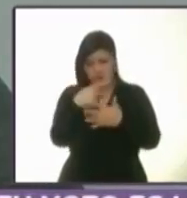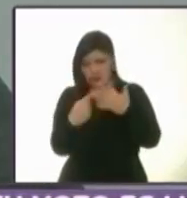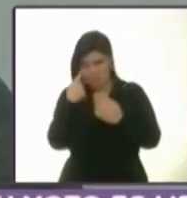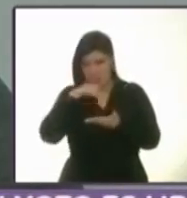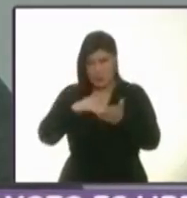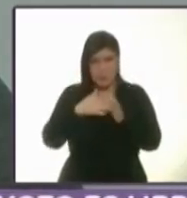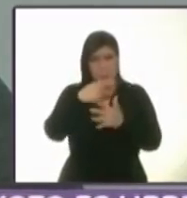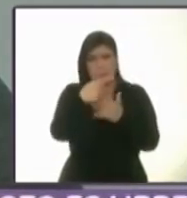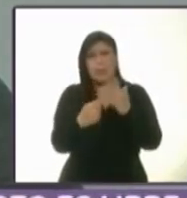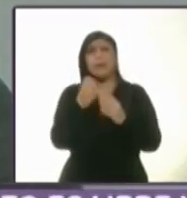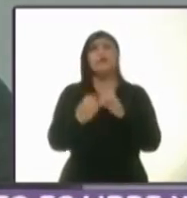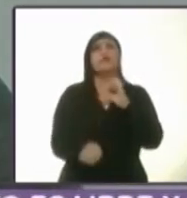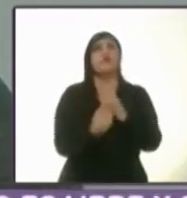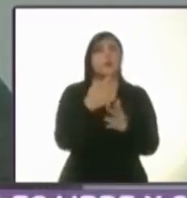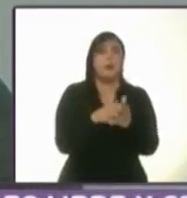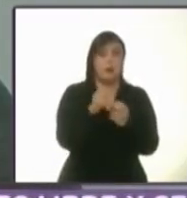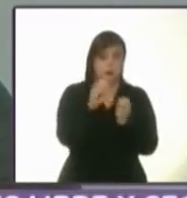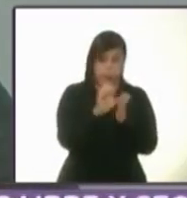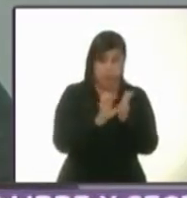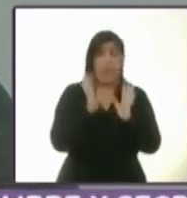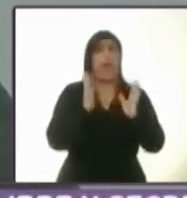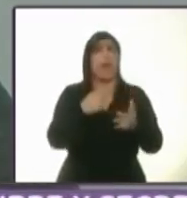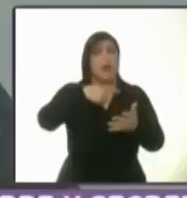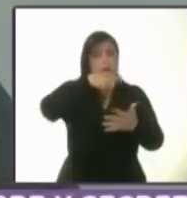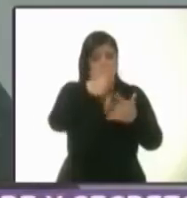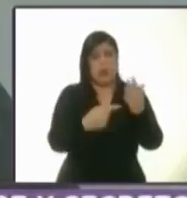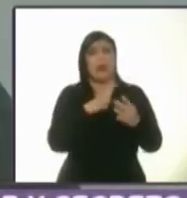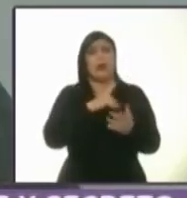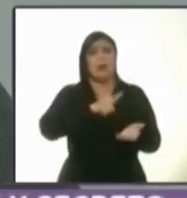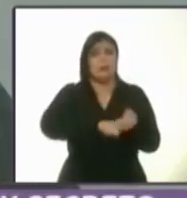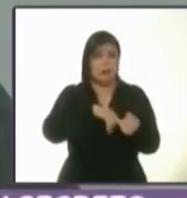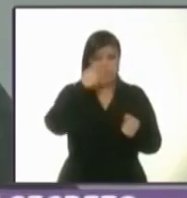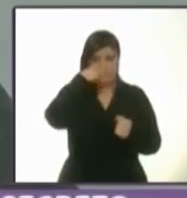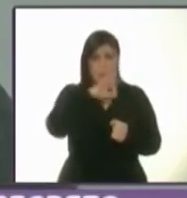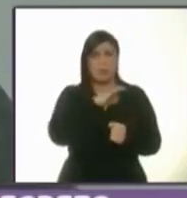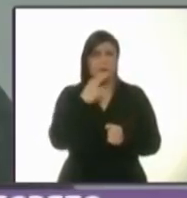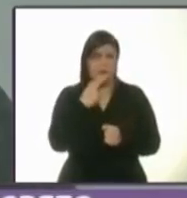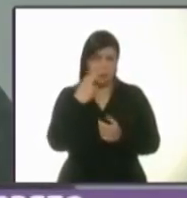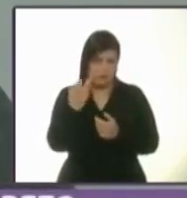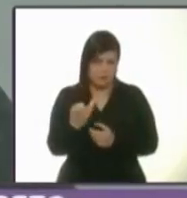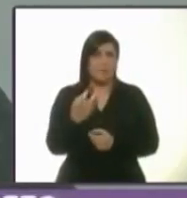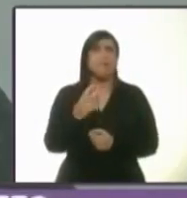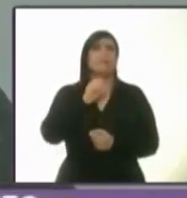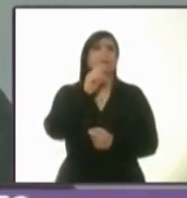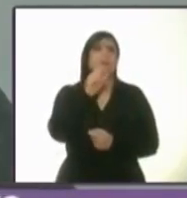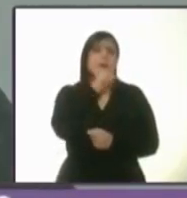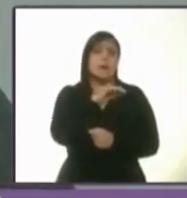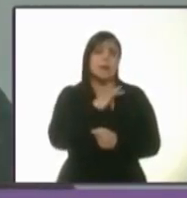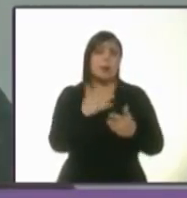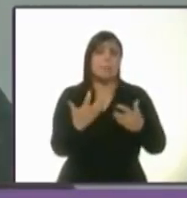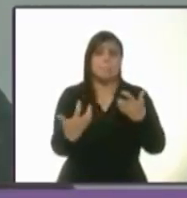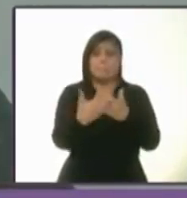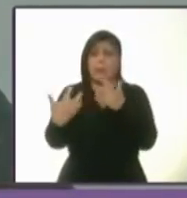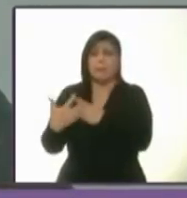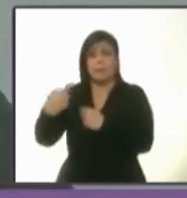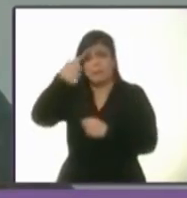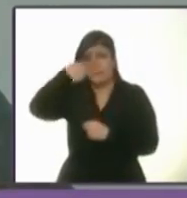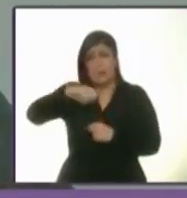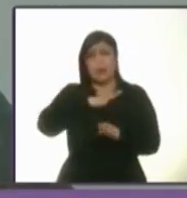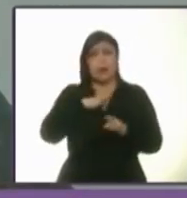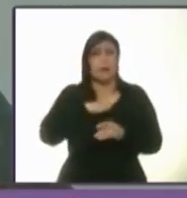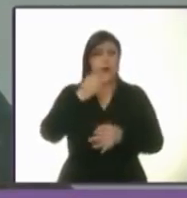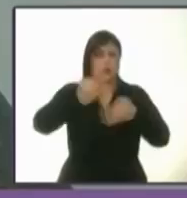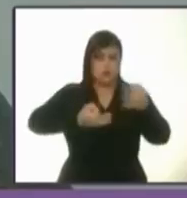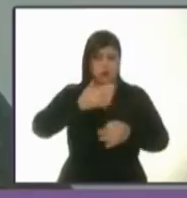y la nueva constitución ofrece ya las herramientas para ello. Tres, integración de los órganos de justicia ciudadana,